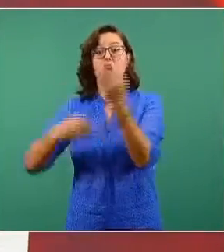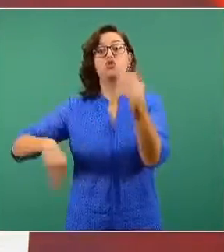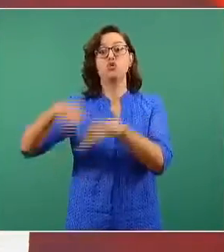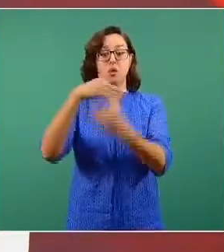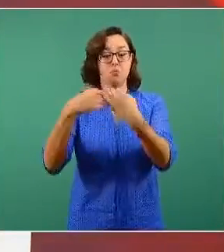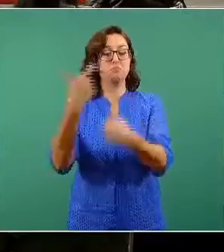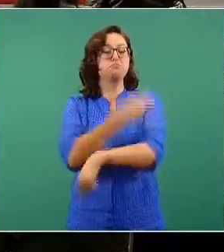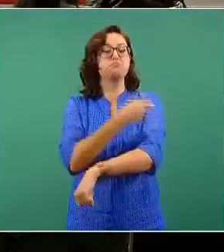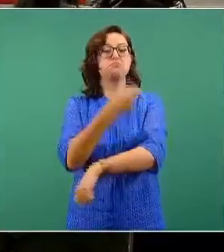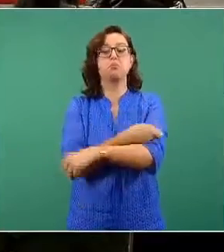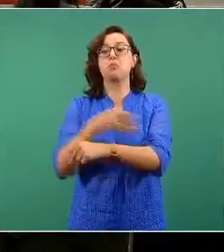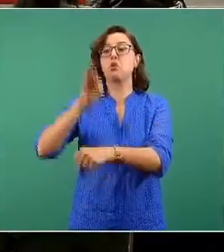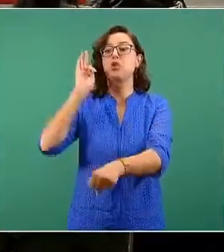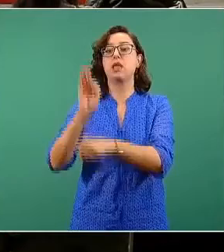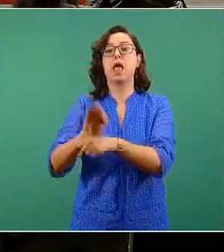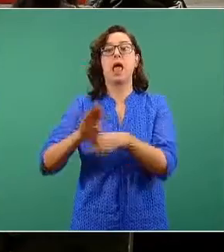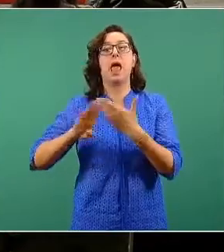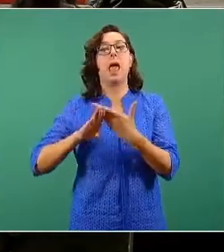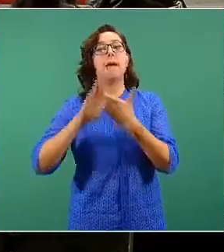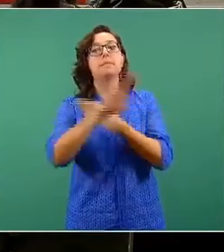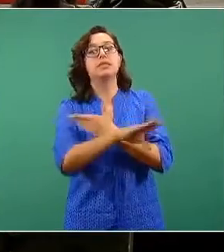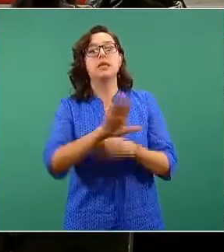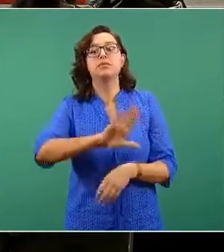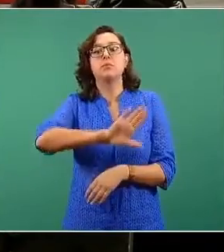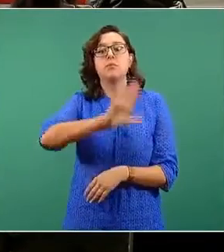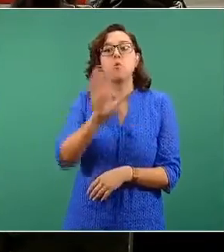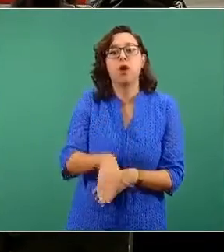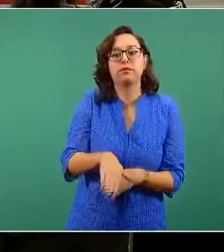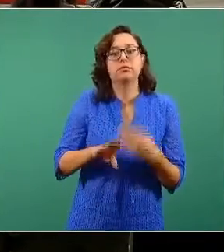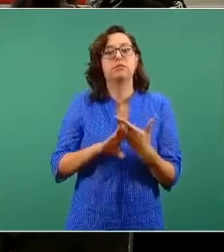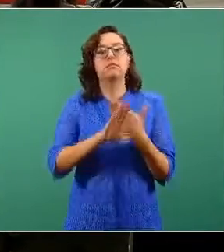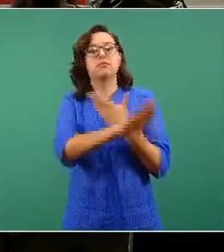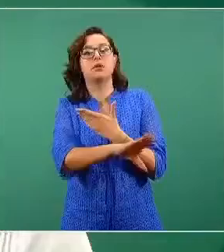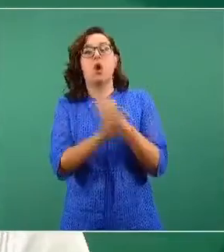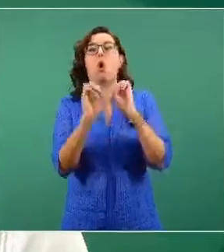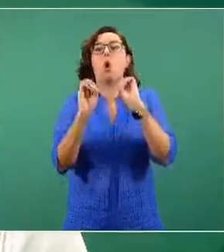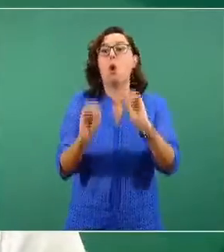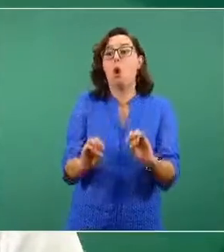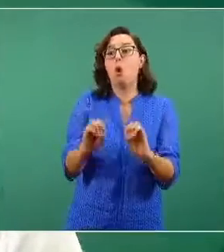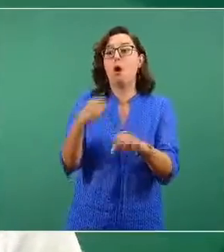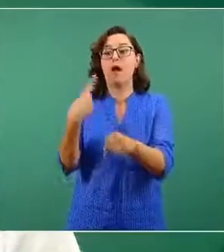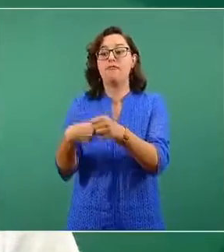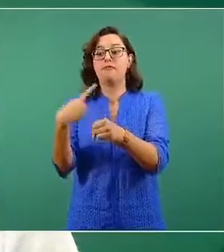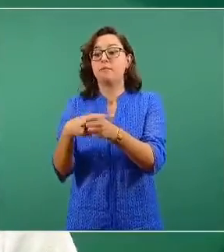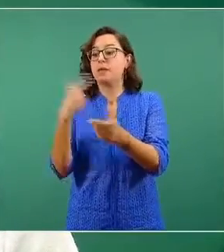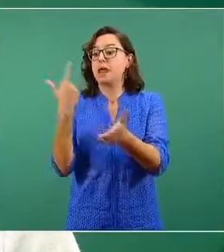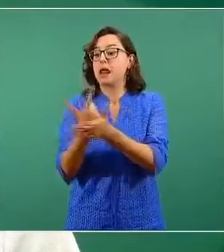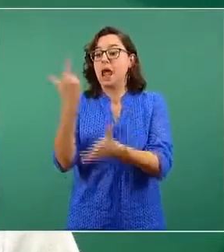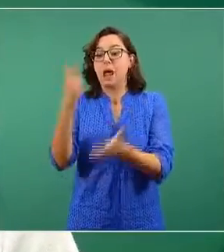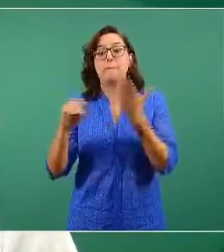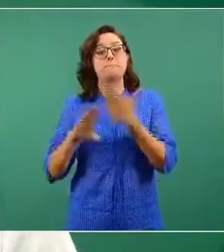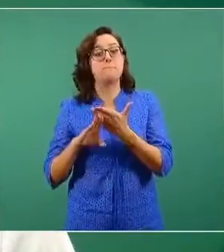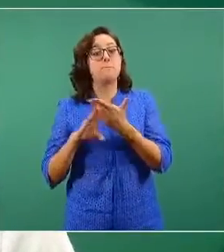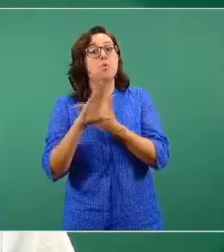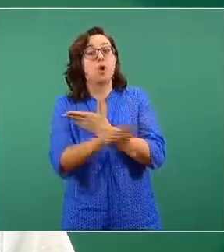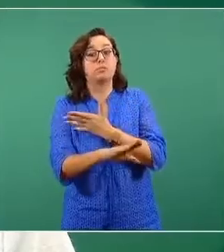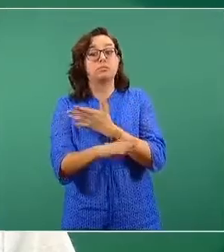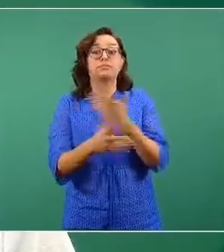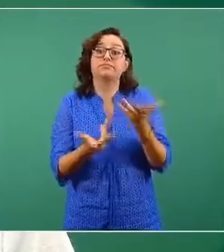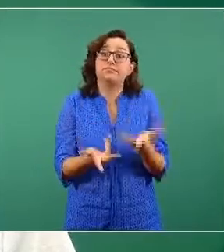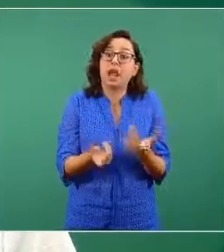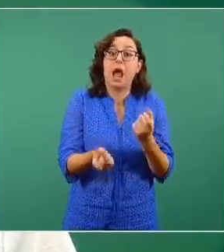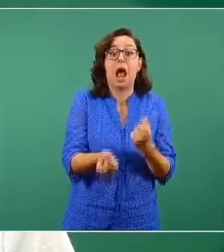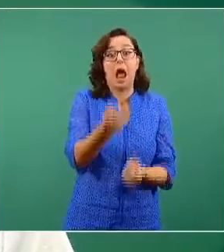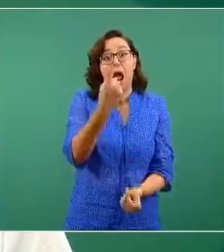peligro de morir o para el peligro de tener enfermedad grave. Algunas no son tan eficaces para proteger